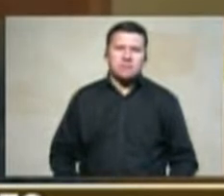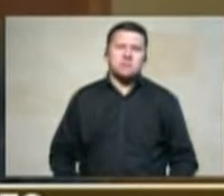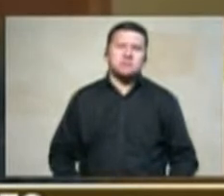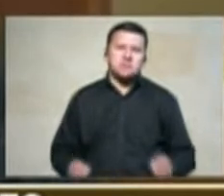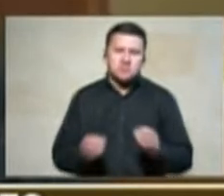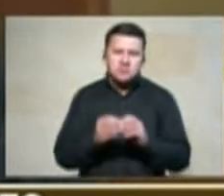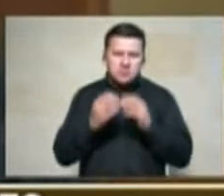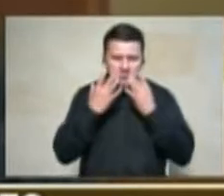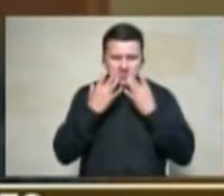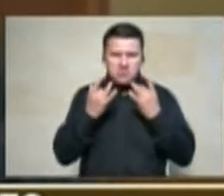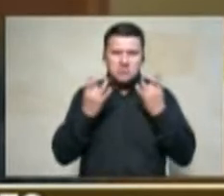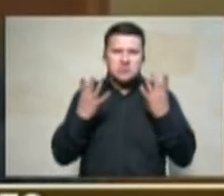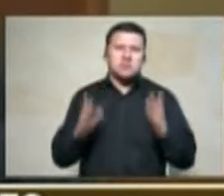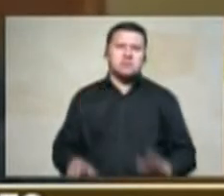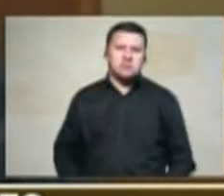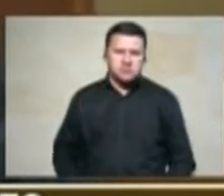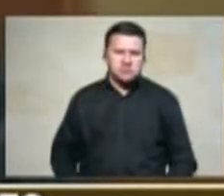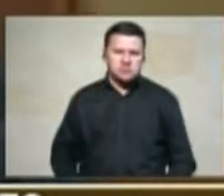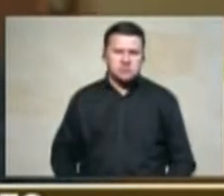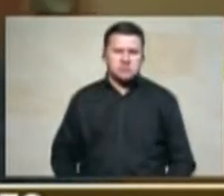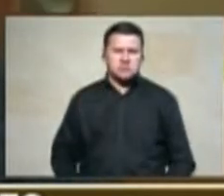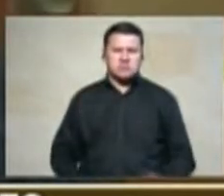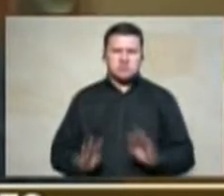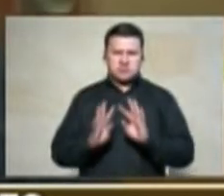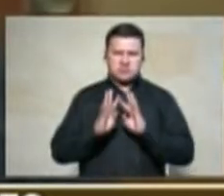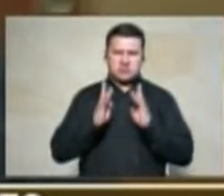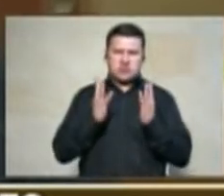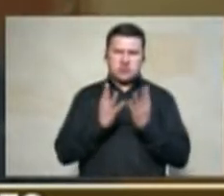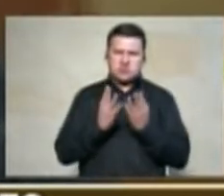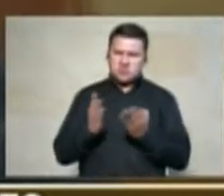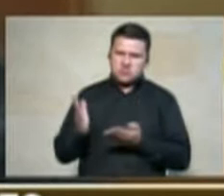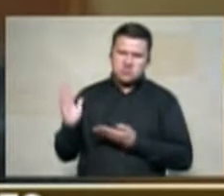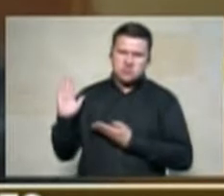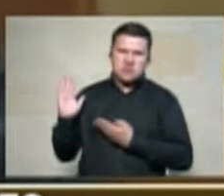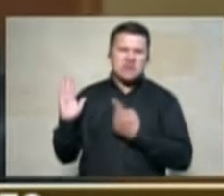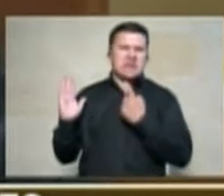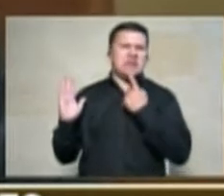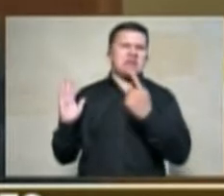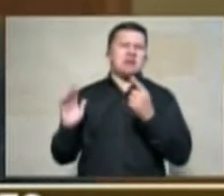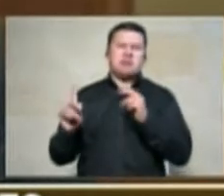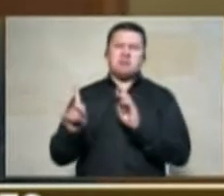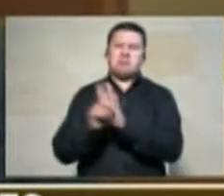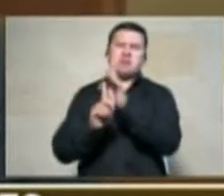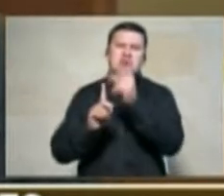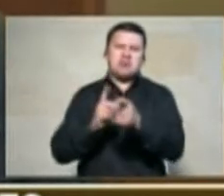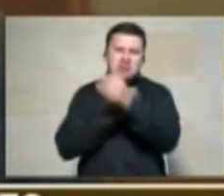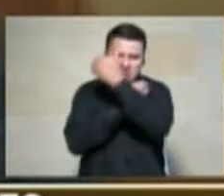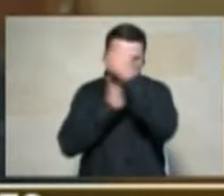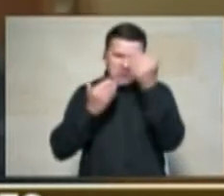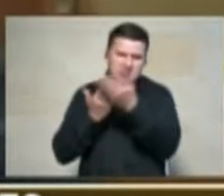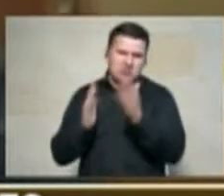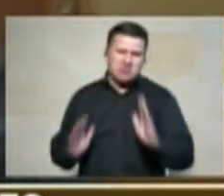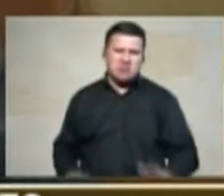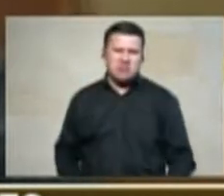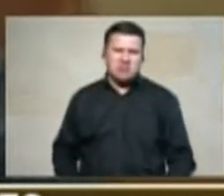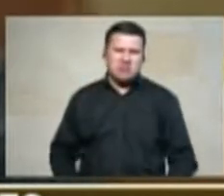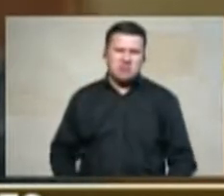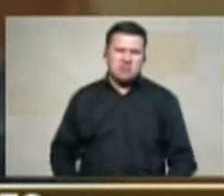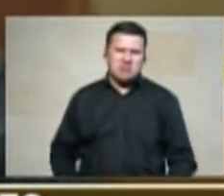una congresista diga eso que las víctimas son guerrilleros y que de alguna manera